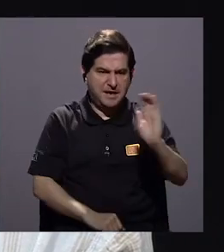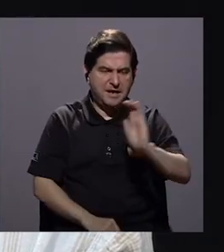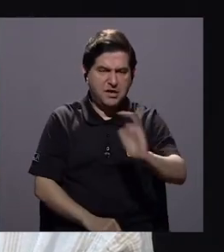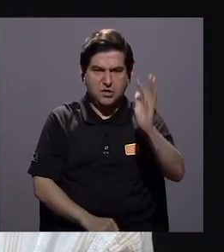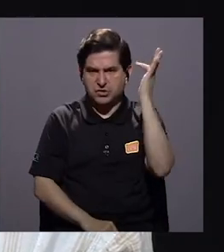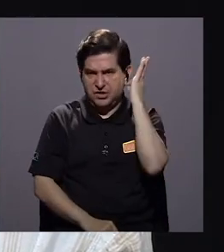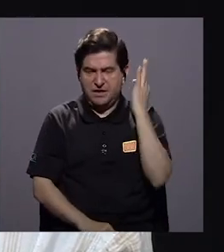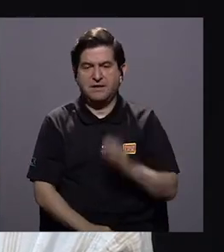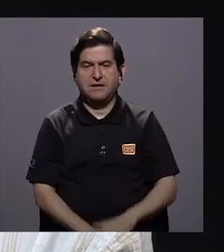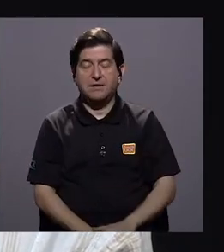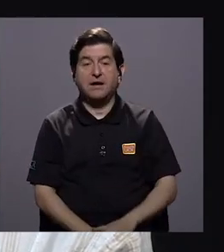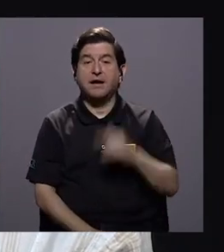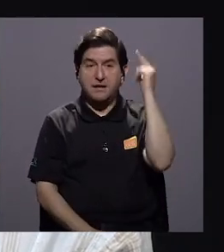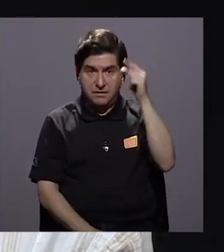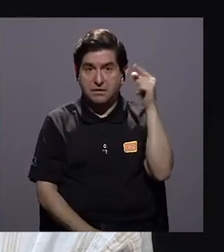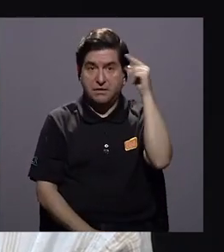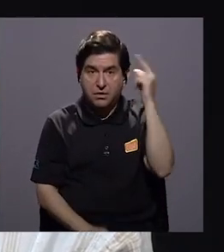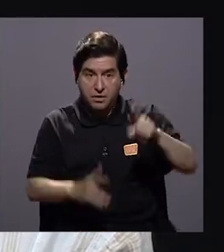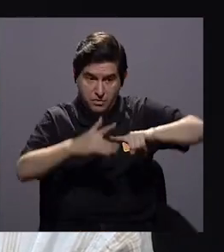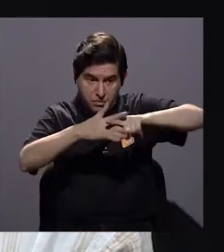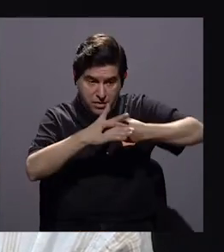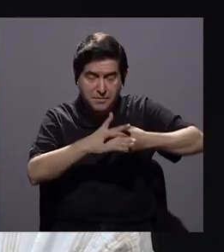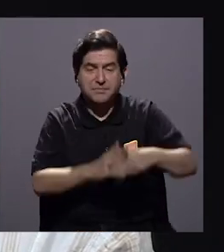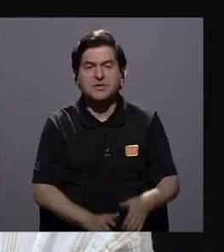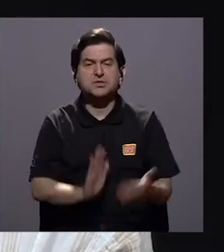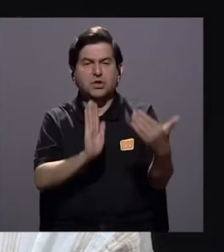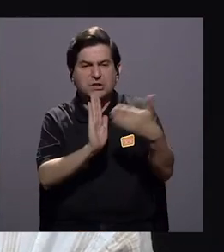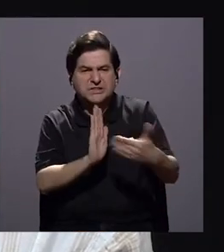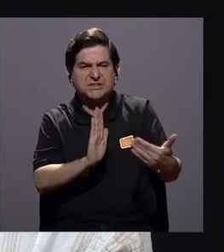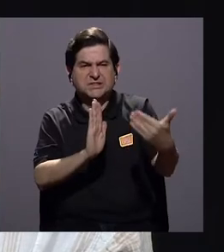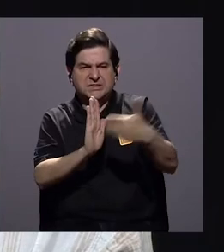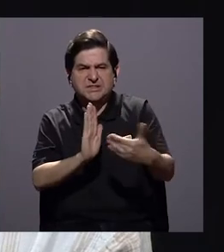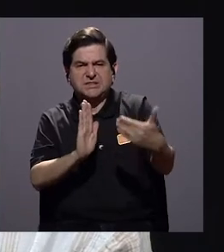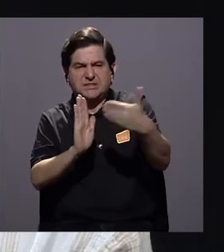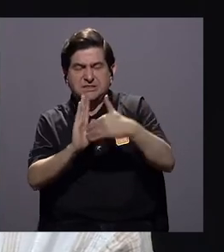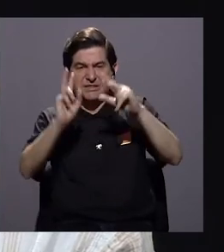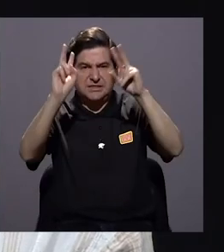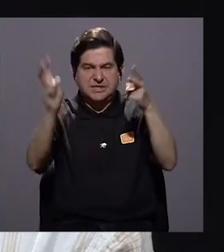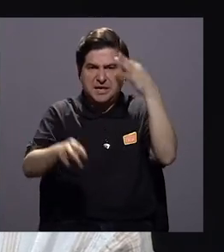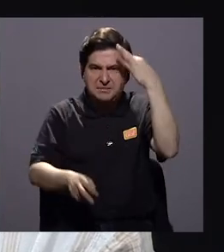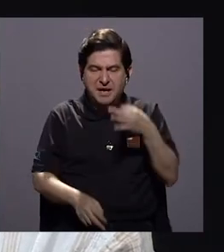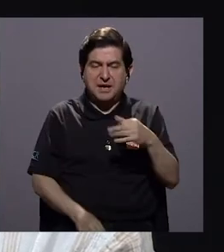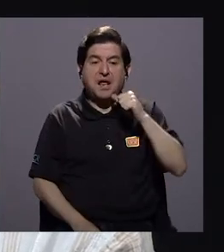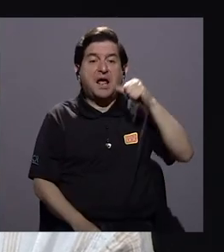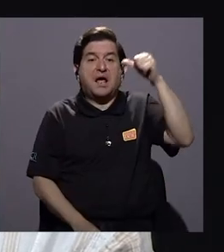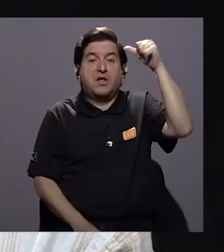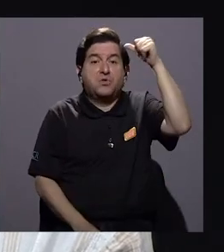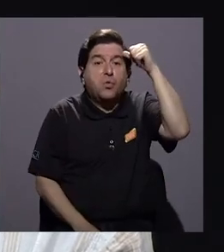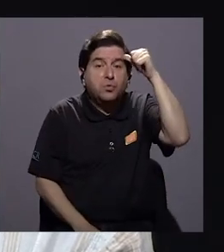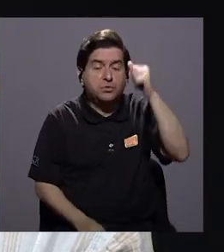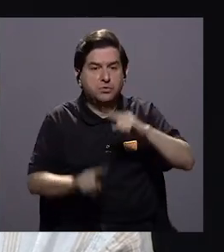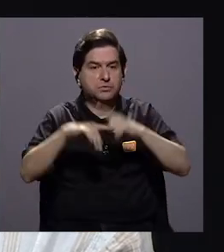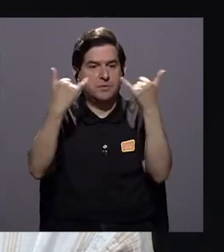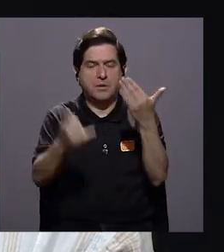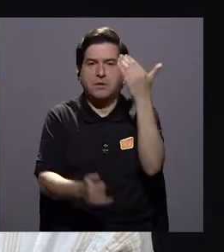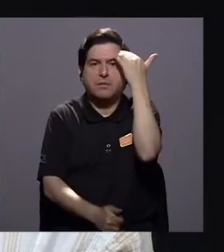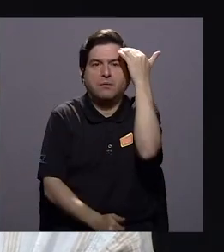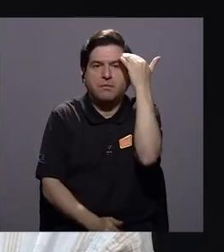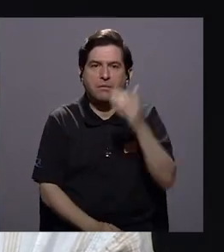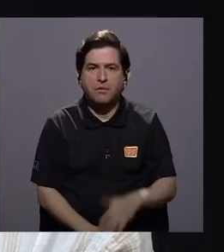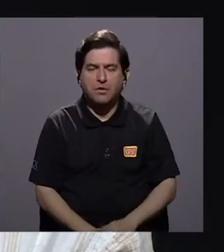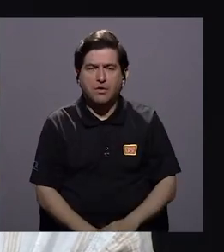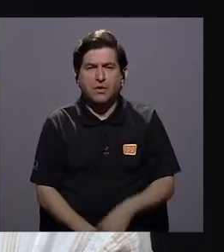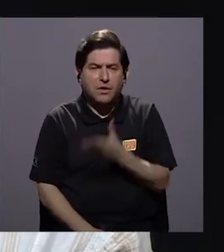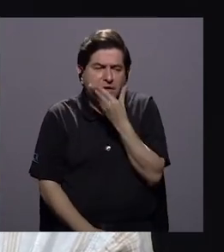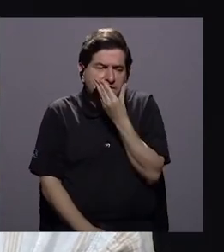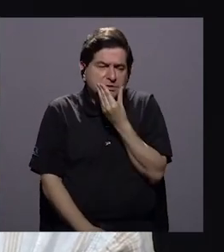y niñas. Desde luego que comenzó a maltratarnos mucho. Un tema que creíamos que era de adultos. Pero ahora sabemos que